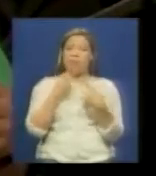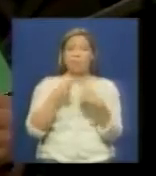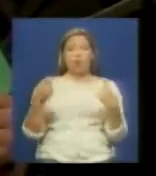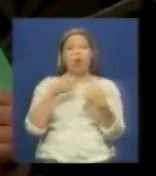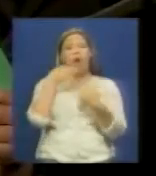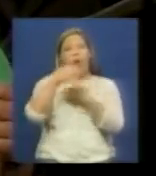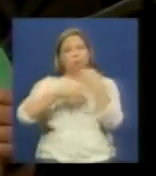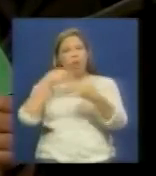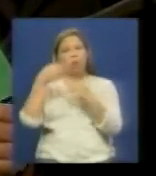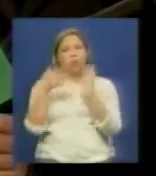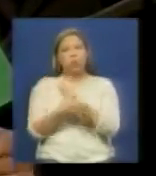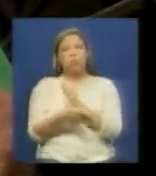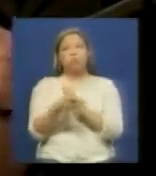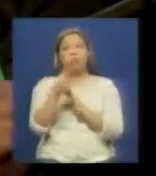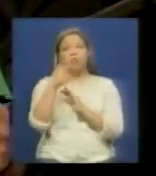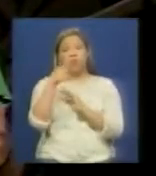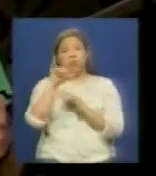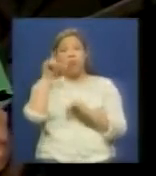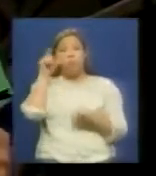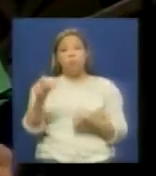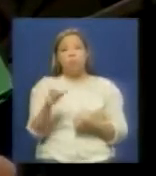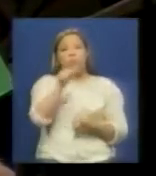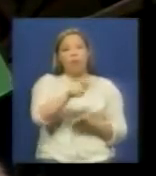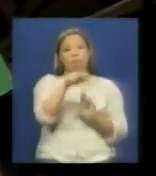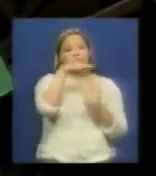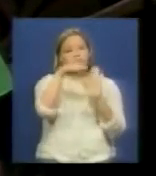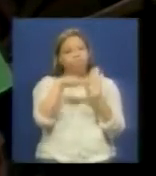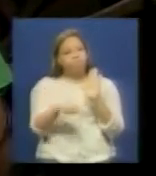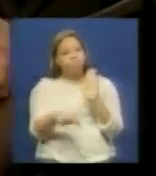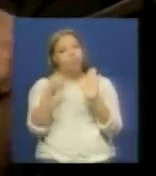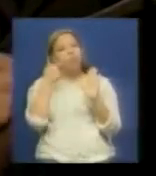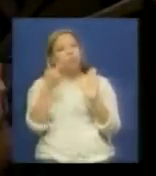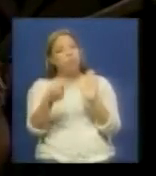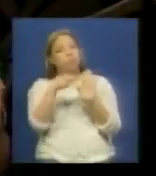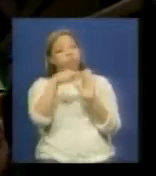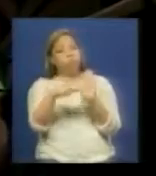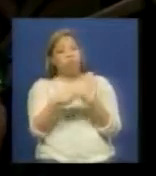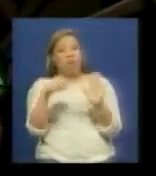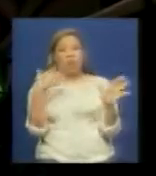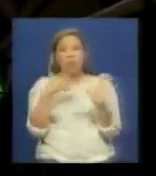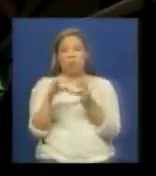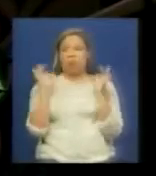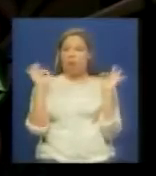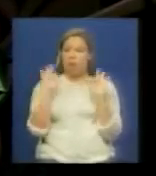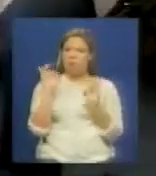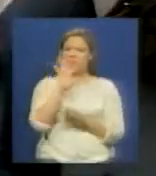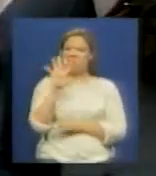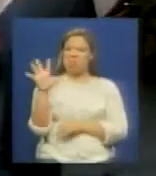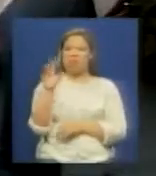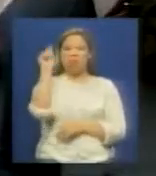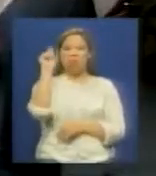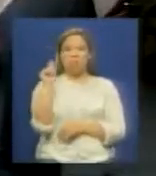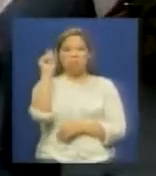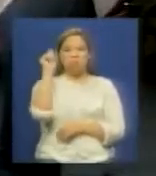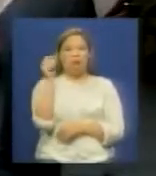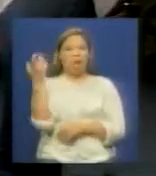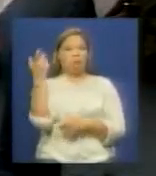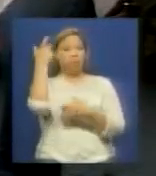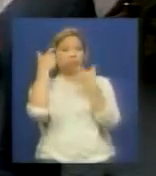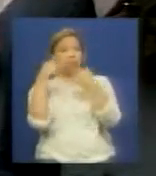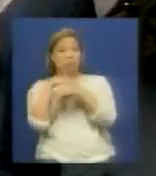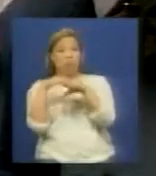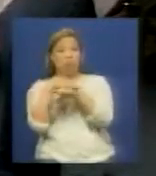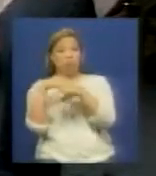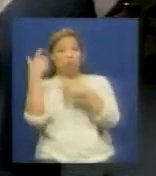y cómo lo vamos a hacer a través de la legislación del pueblo no podemos dejar de solo a esos 55 diputados que están en la asamblea nacional qué tenemos que exigir cómo estamos